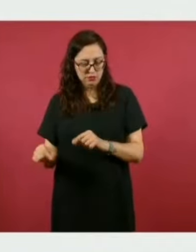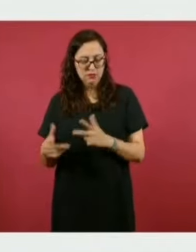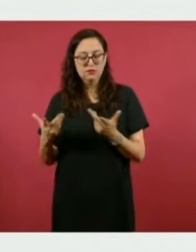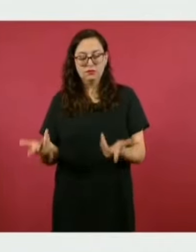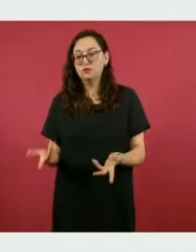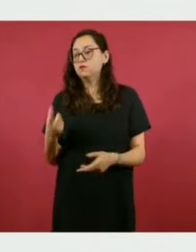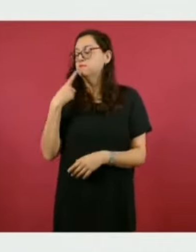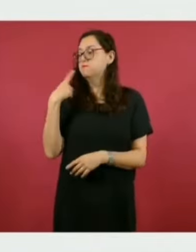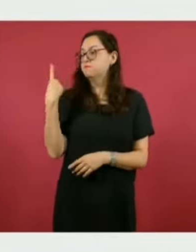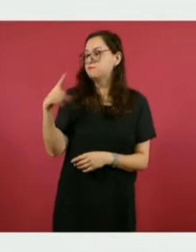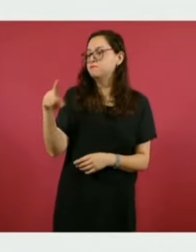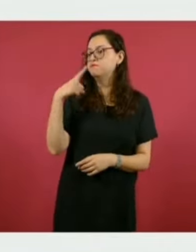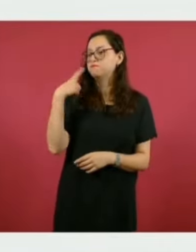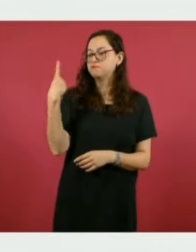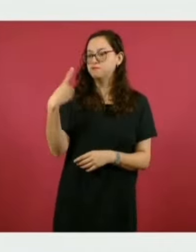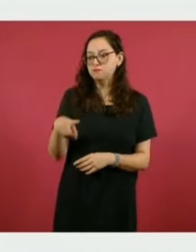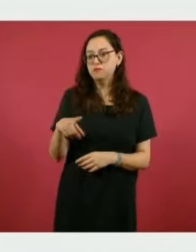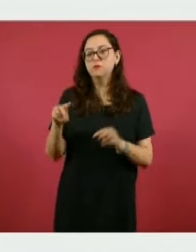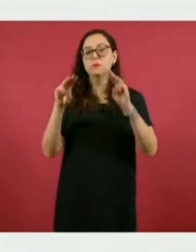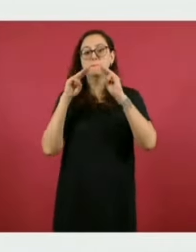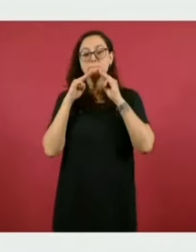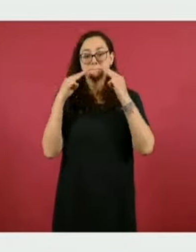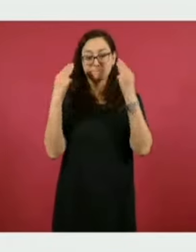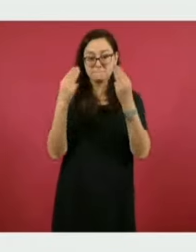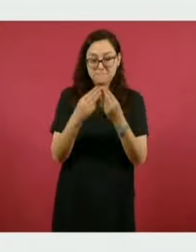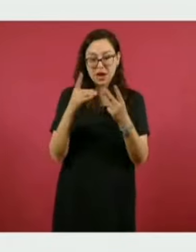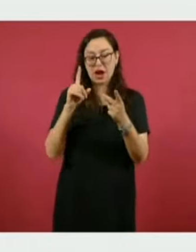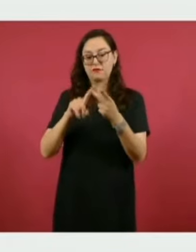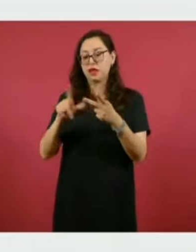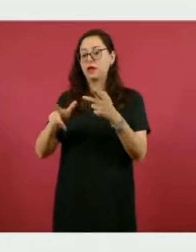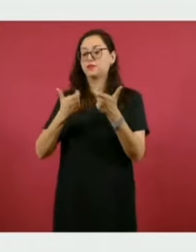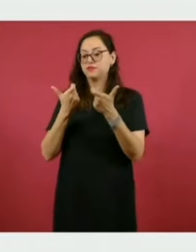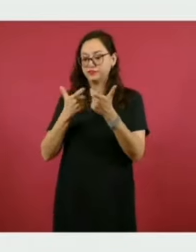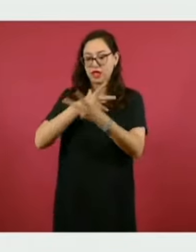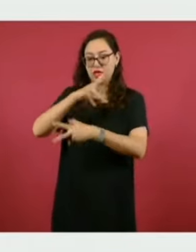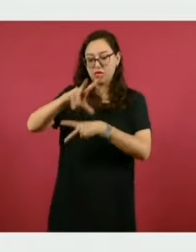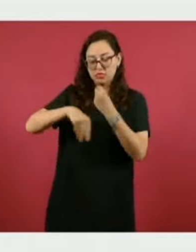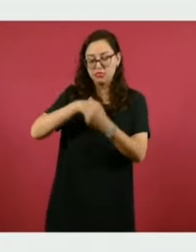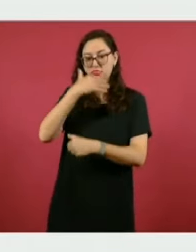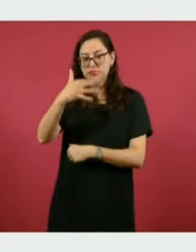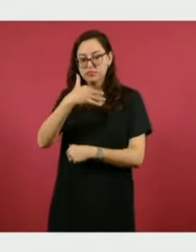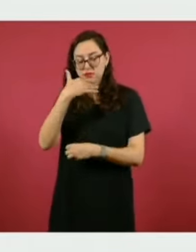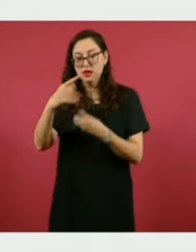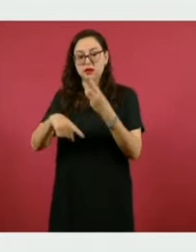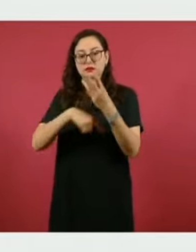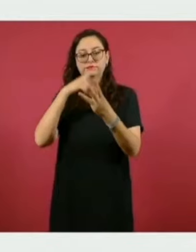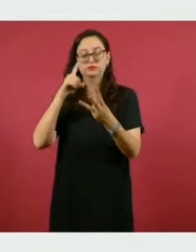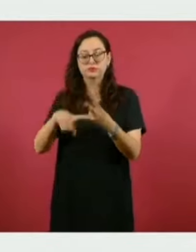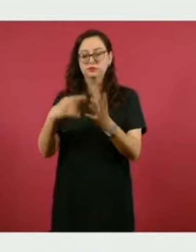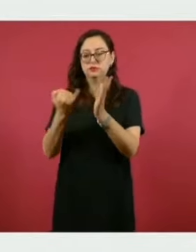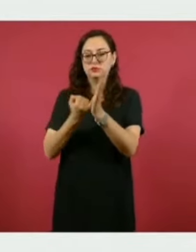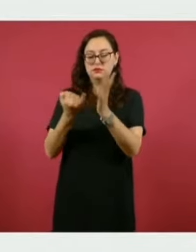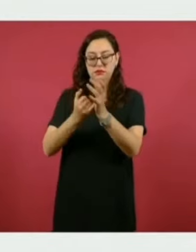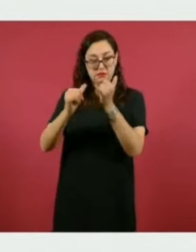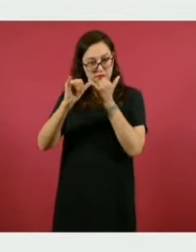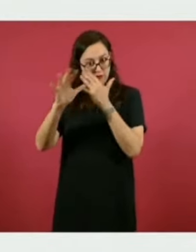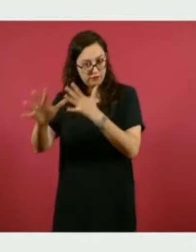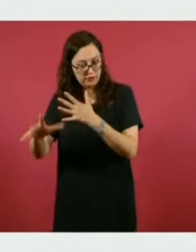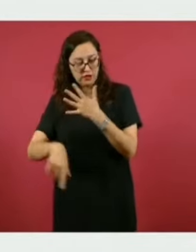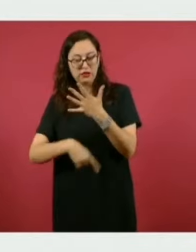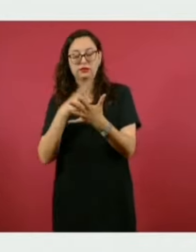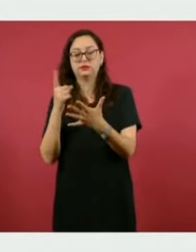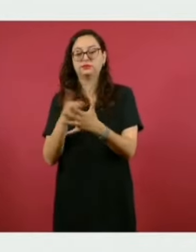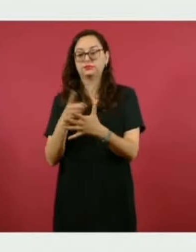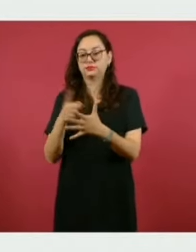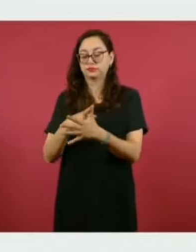denuncias corresponden a delincuencia organizada, lavado de dinero, defraudación fiscal, uso ilícito de atribuciones y